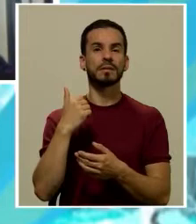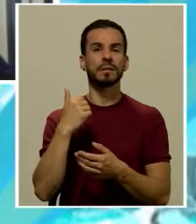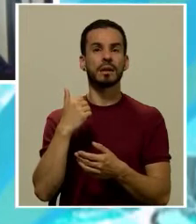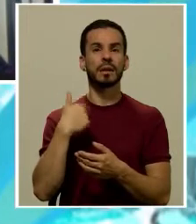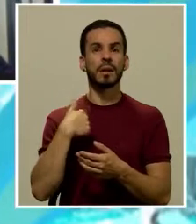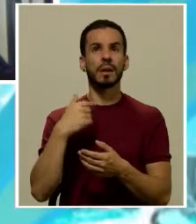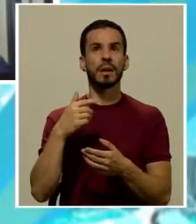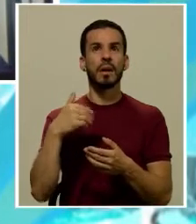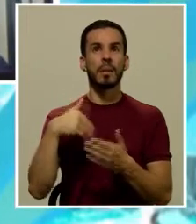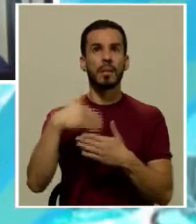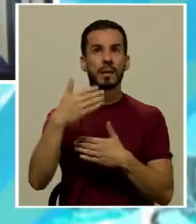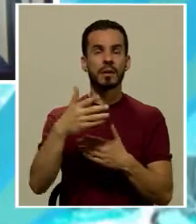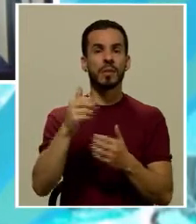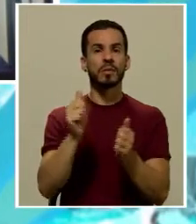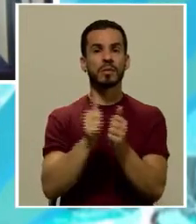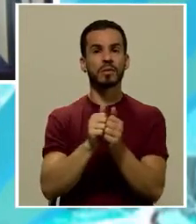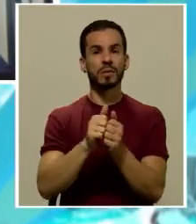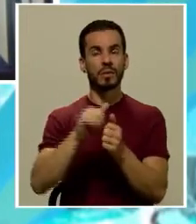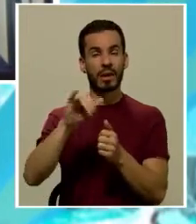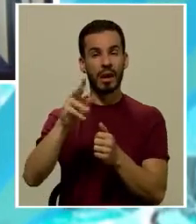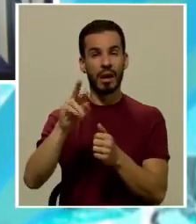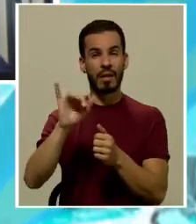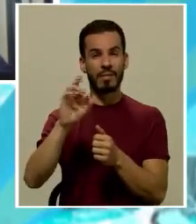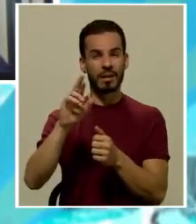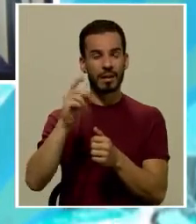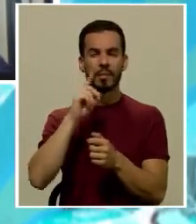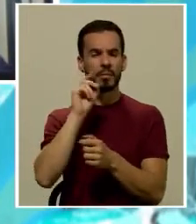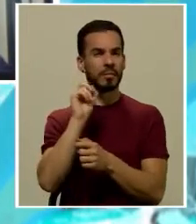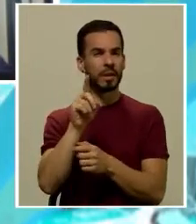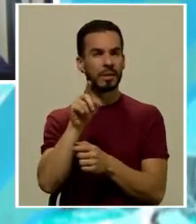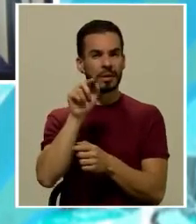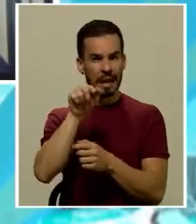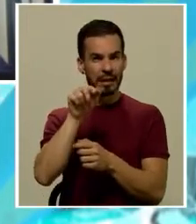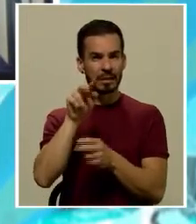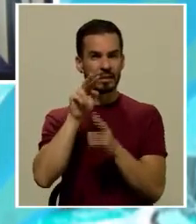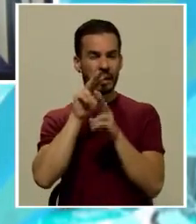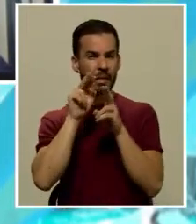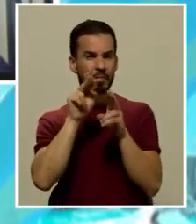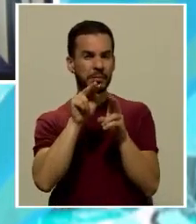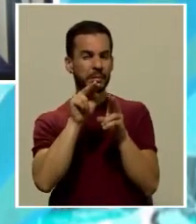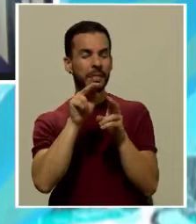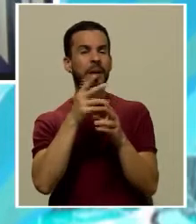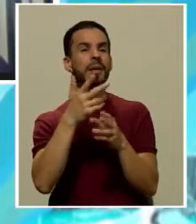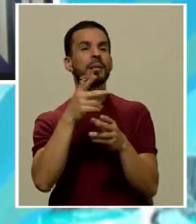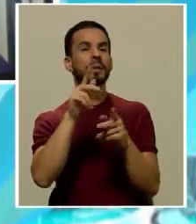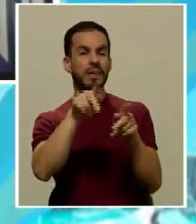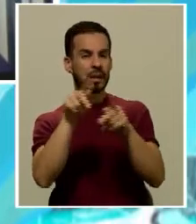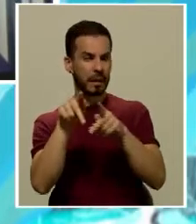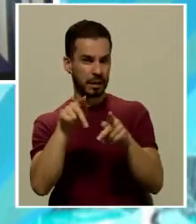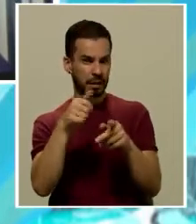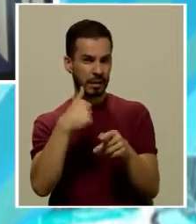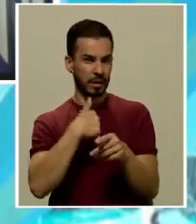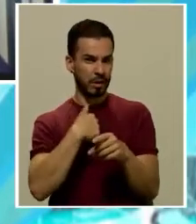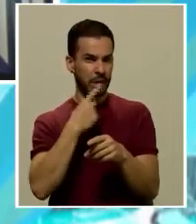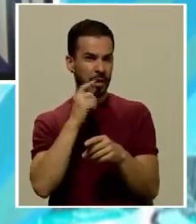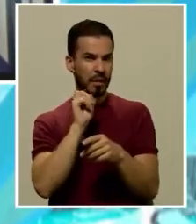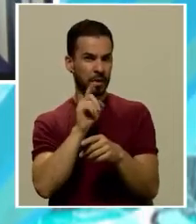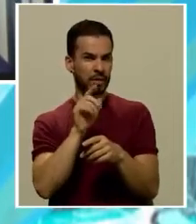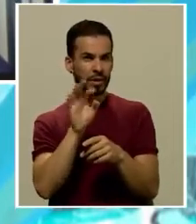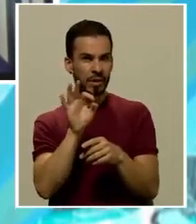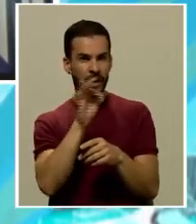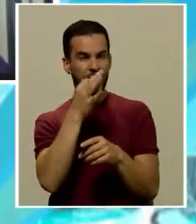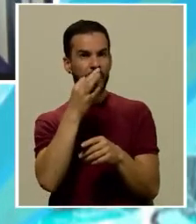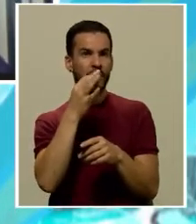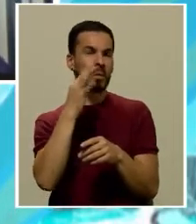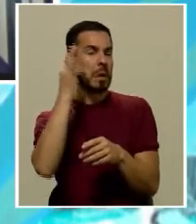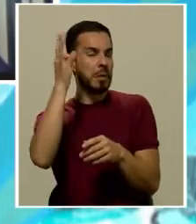pasamos con don Javier y es esa percepción del público y yo yo hacía la pregunta de una